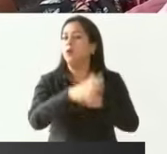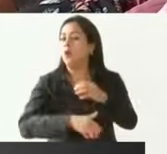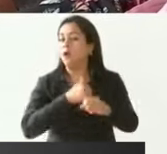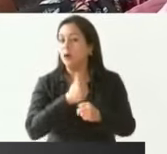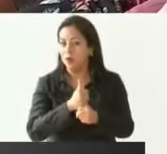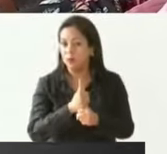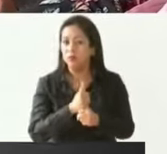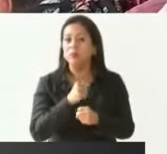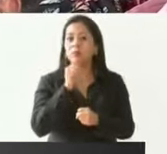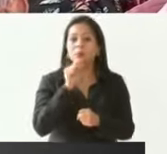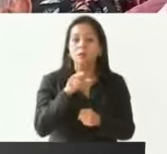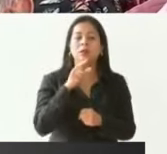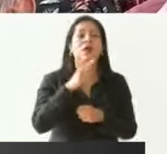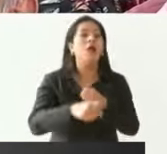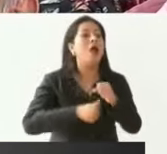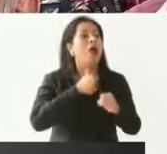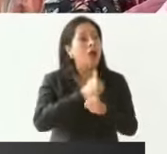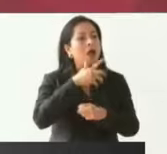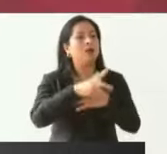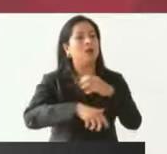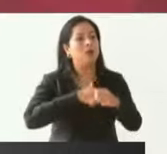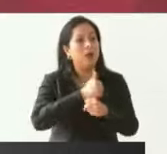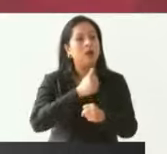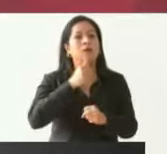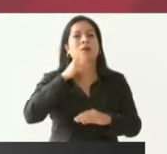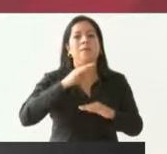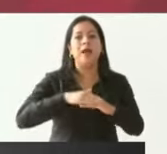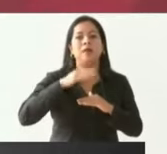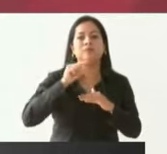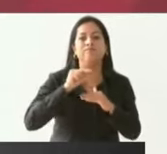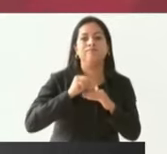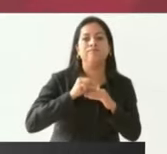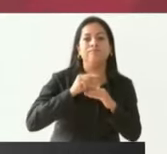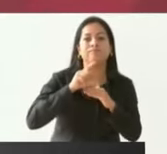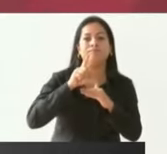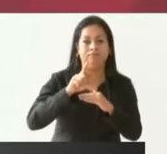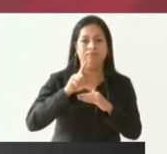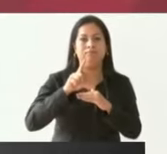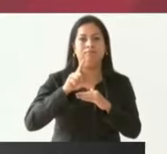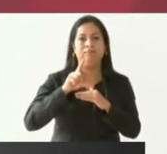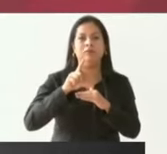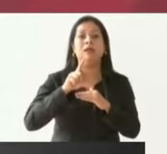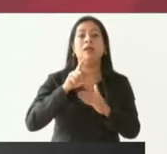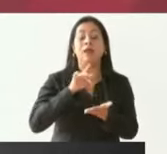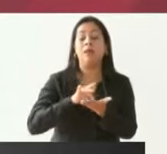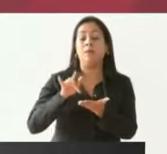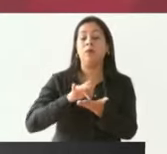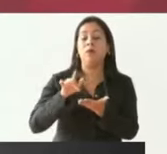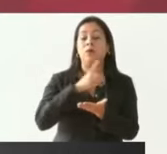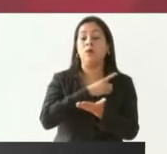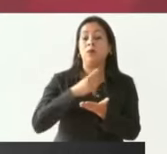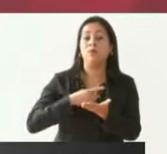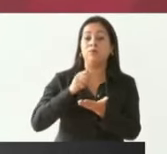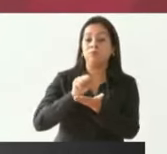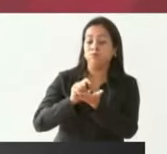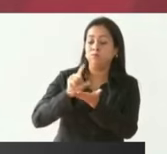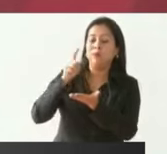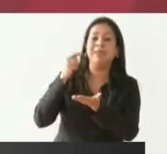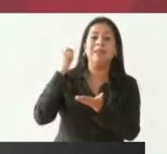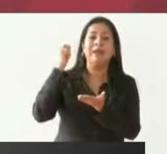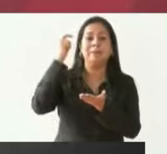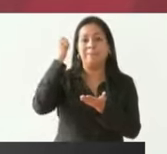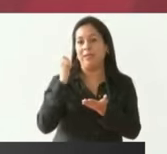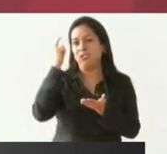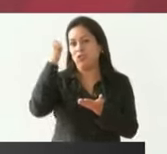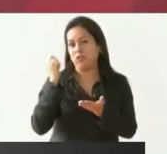y que año con año tiene que ir aumentando el apoyo la pensión a los